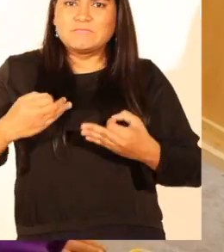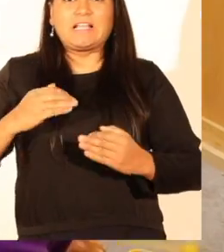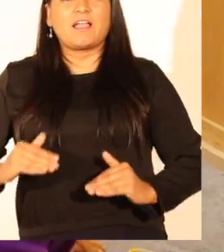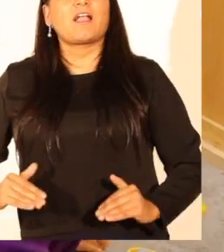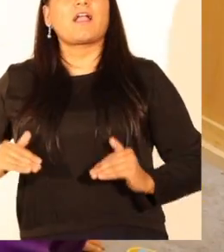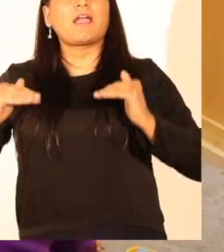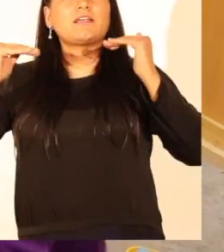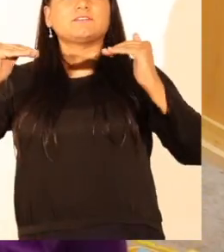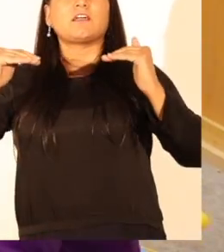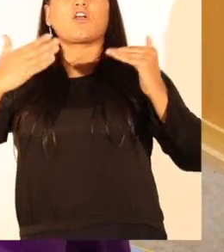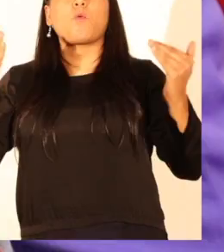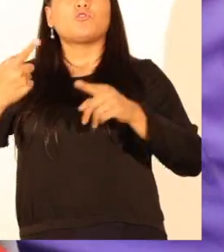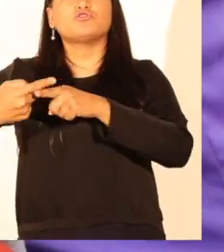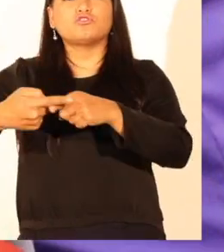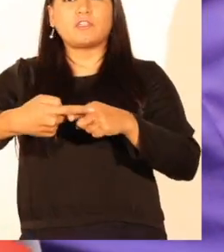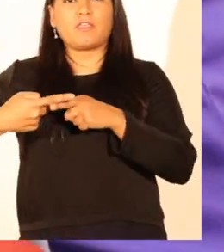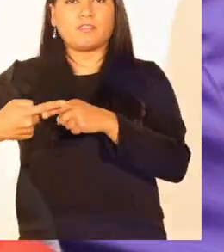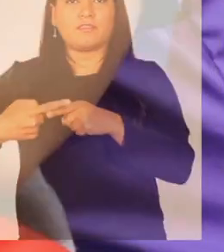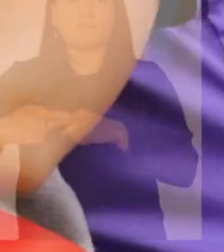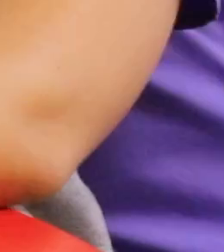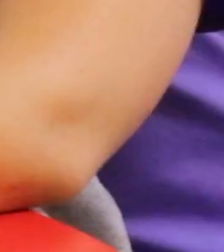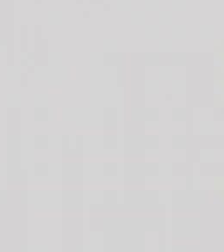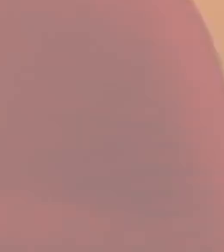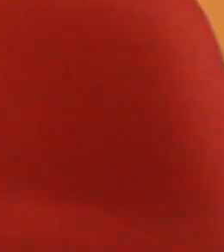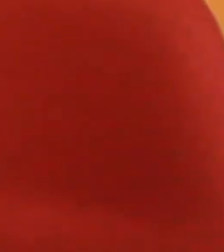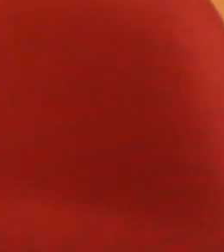cierta de crecer como sociedad.